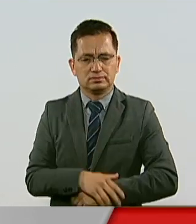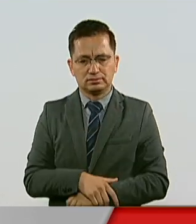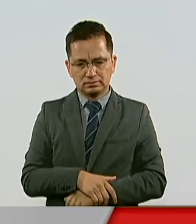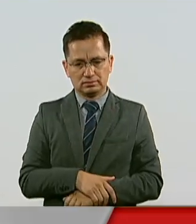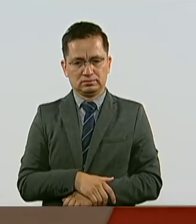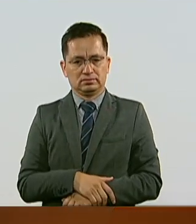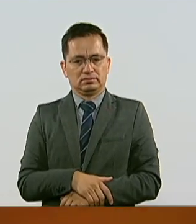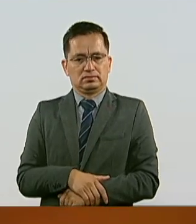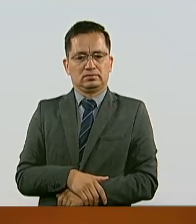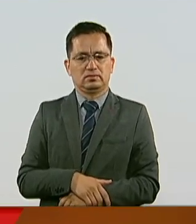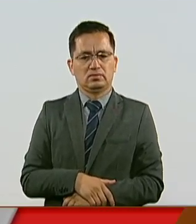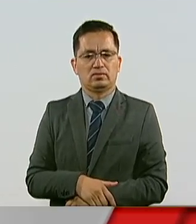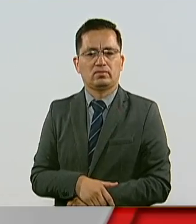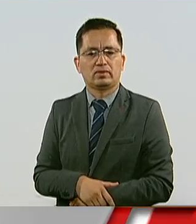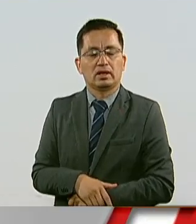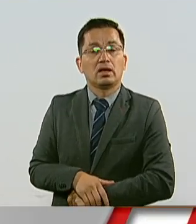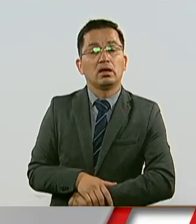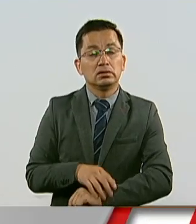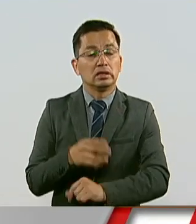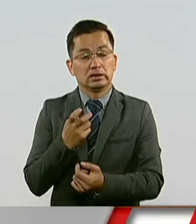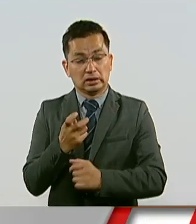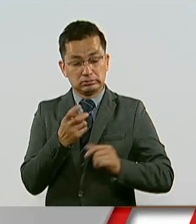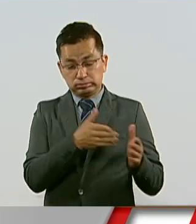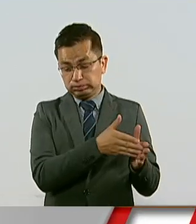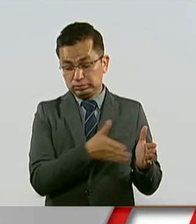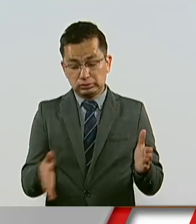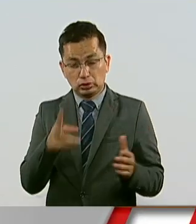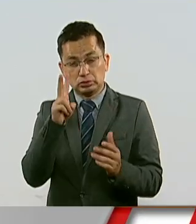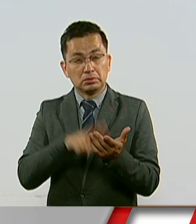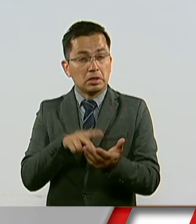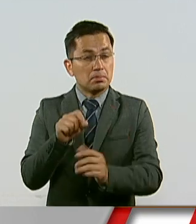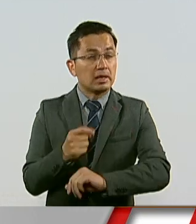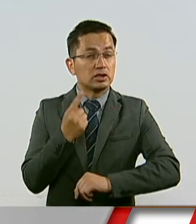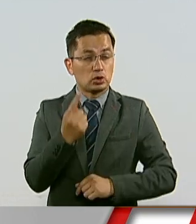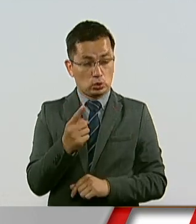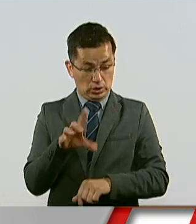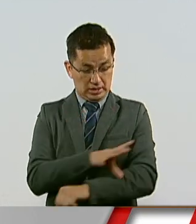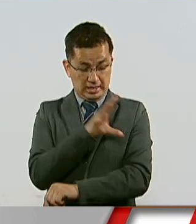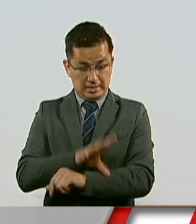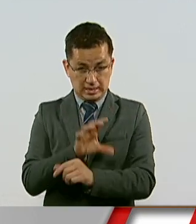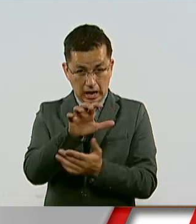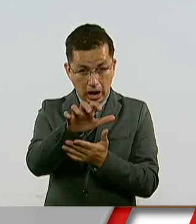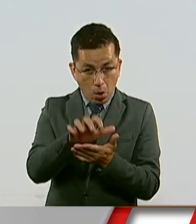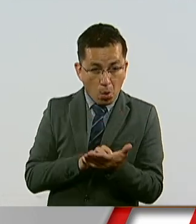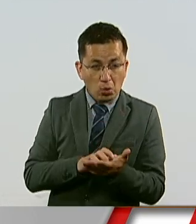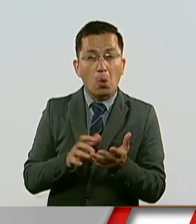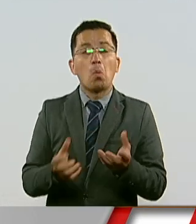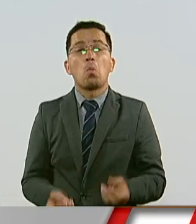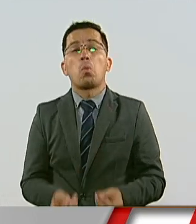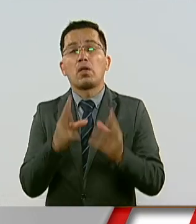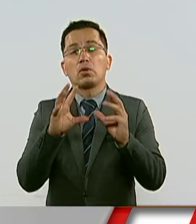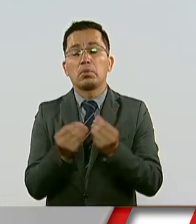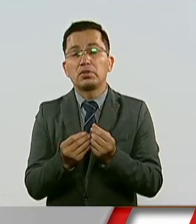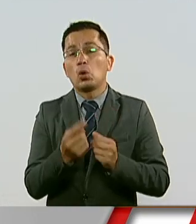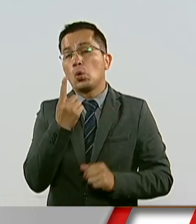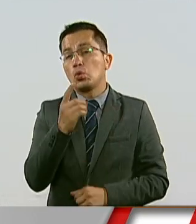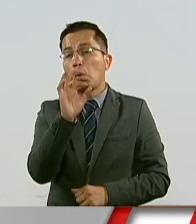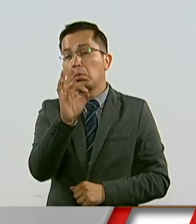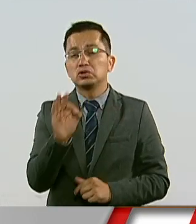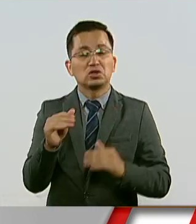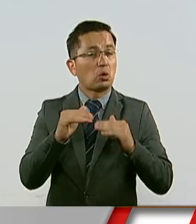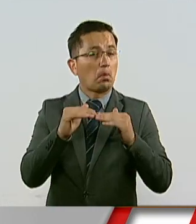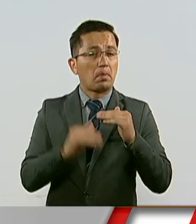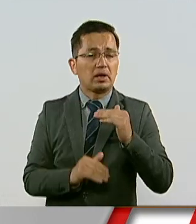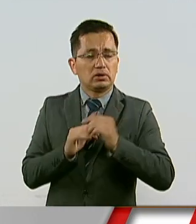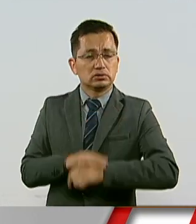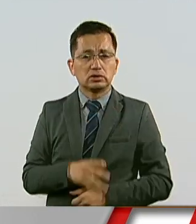Desde el establecimiento hasta el 2021, los ahorros energéticos han representado menos del 1% respecto a